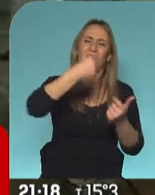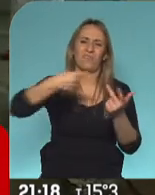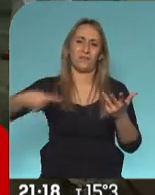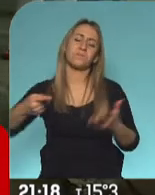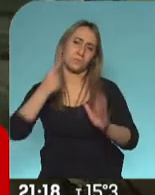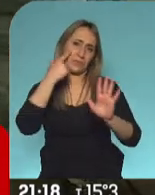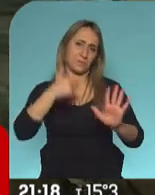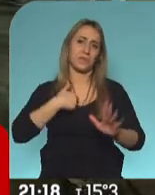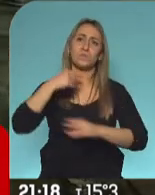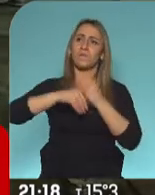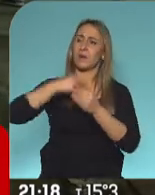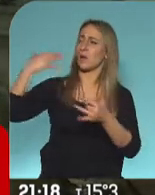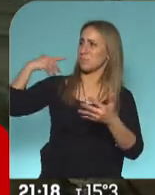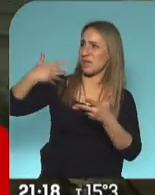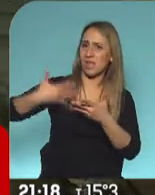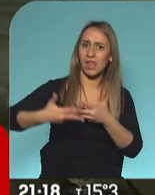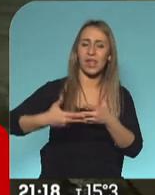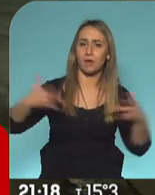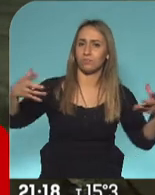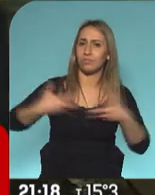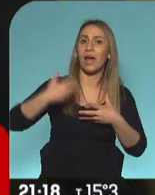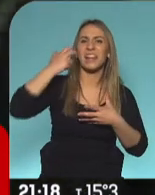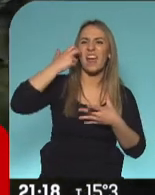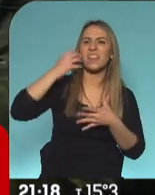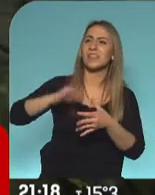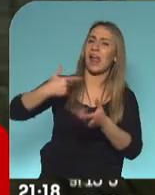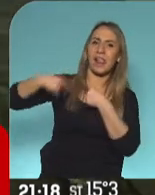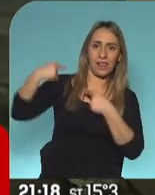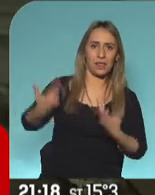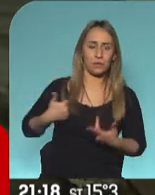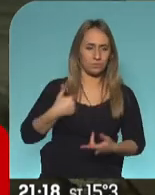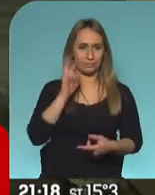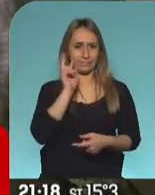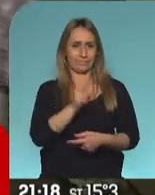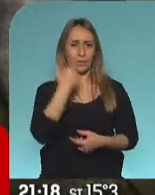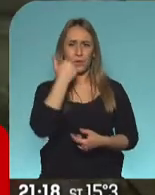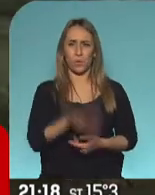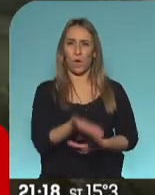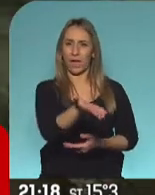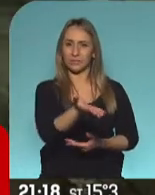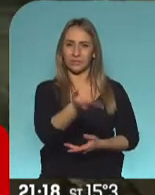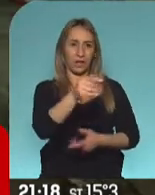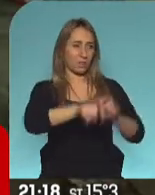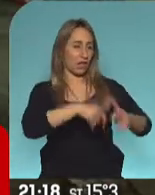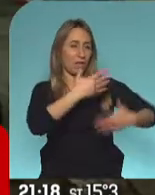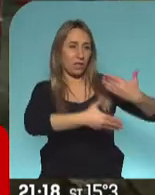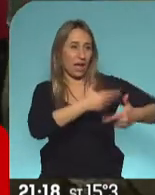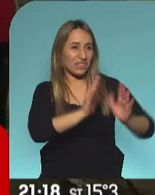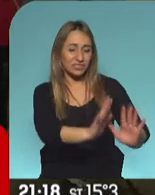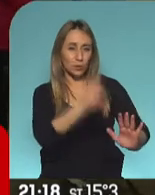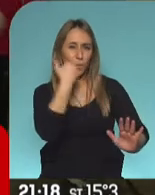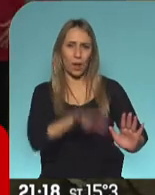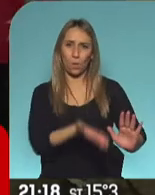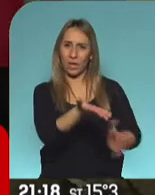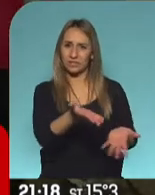una familia, de un origen radical, a mí me da vergüenza ver a dónde han llegado esta gente, porque realmente están,